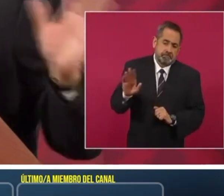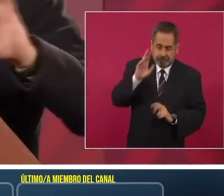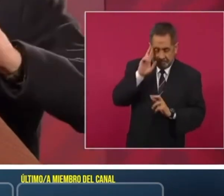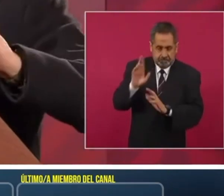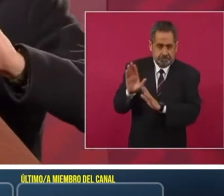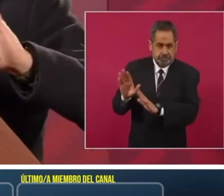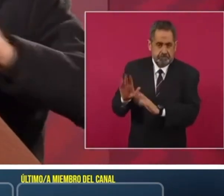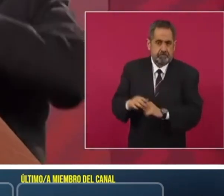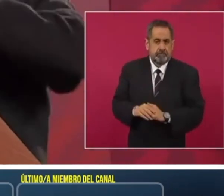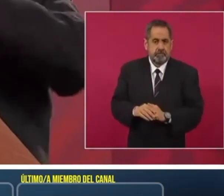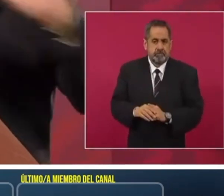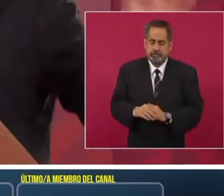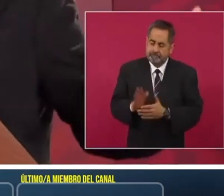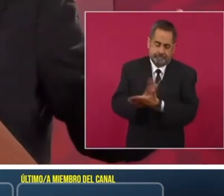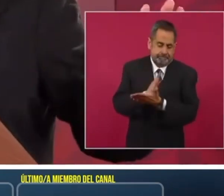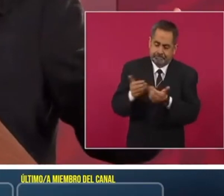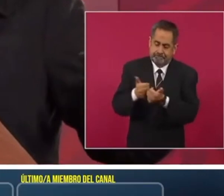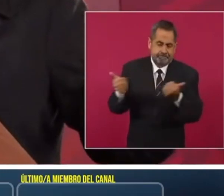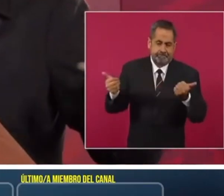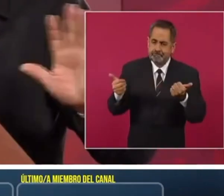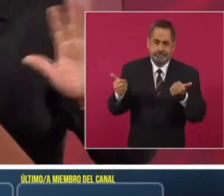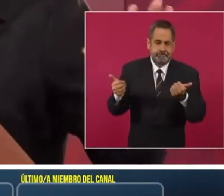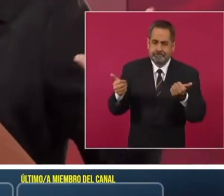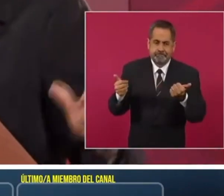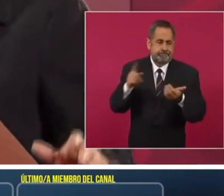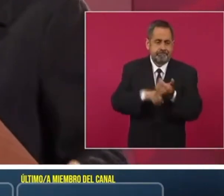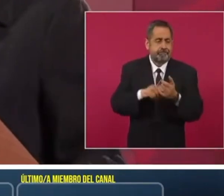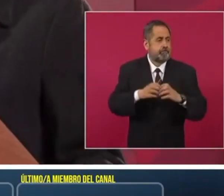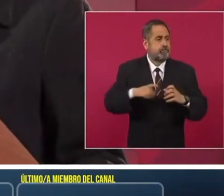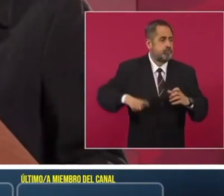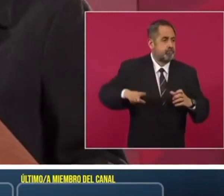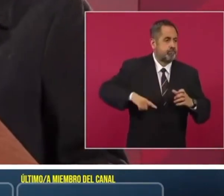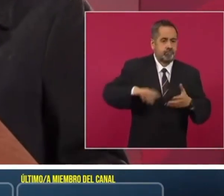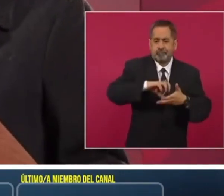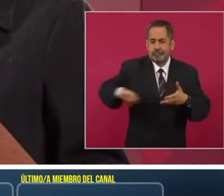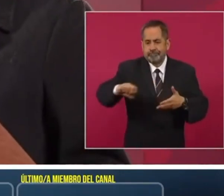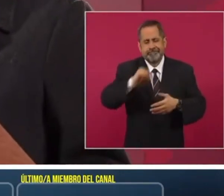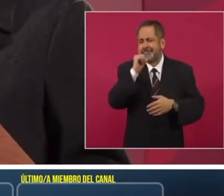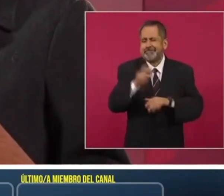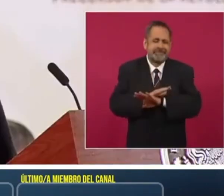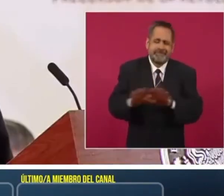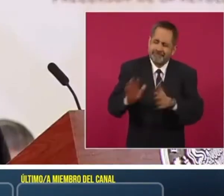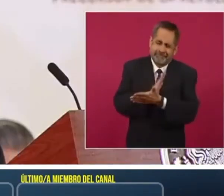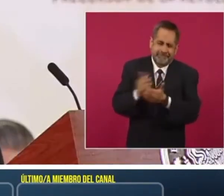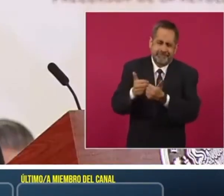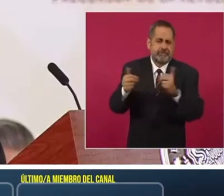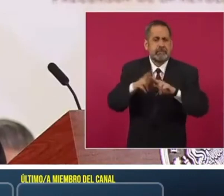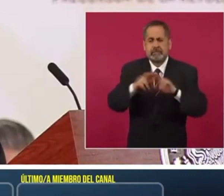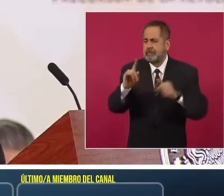pero no tiene nada que ver con el gobierno. ni un